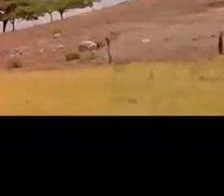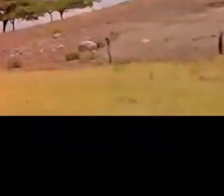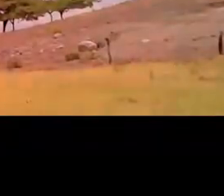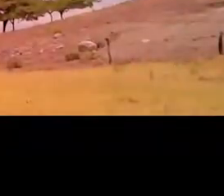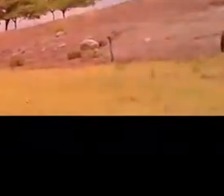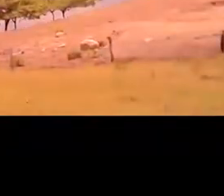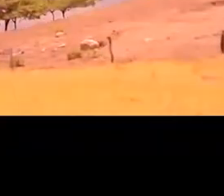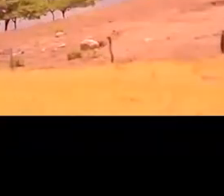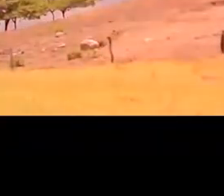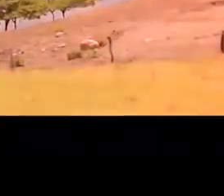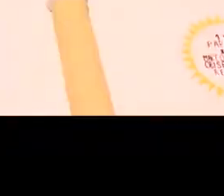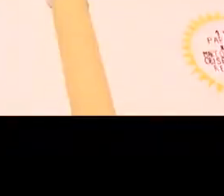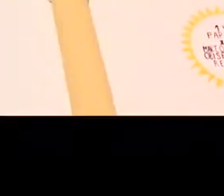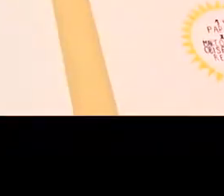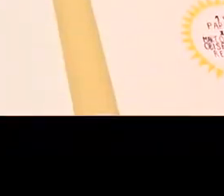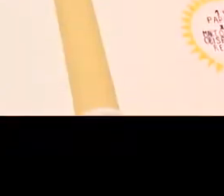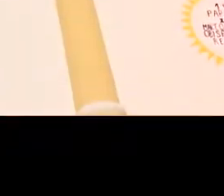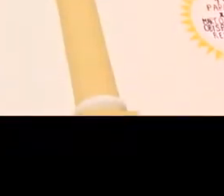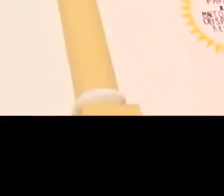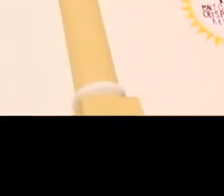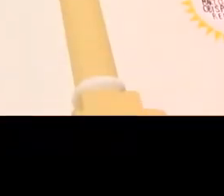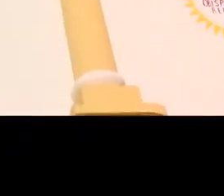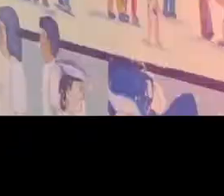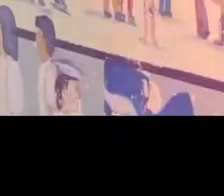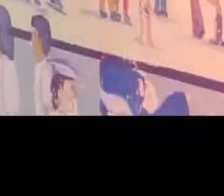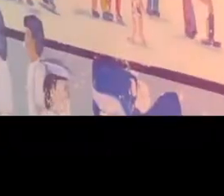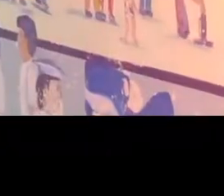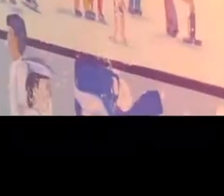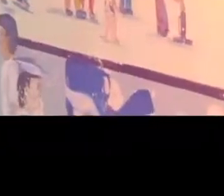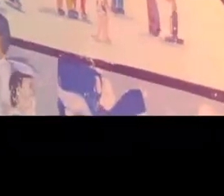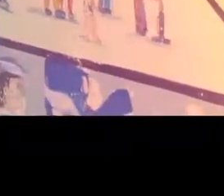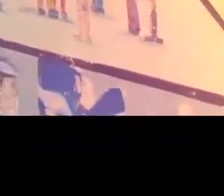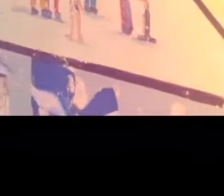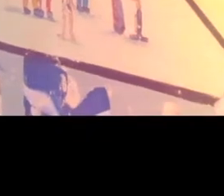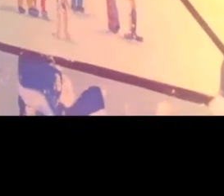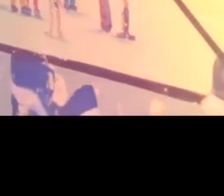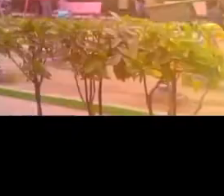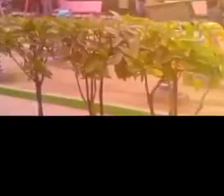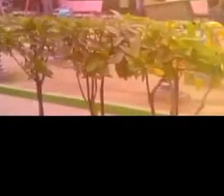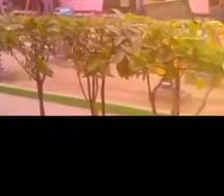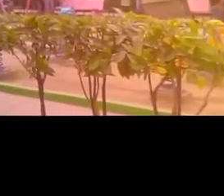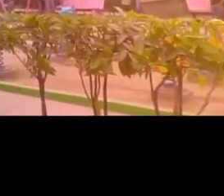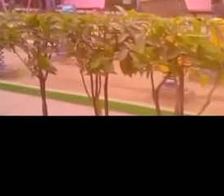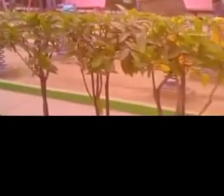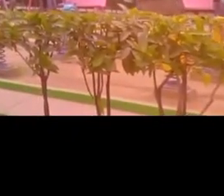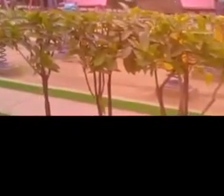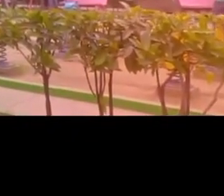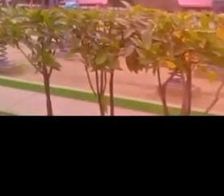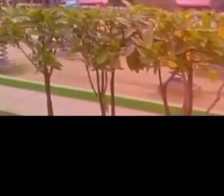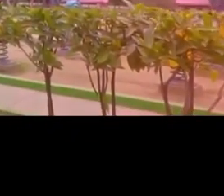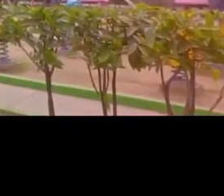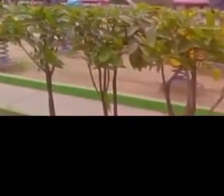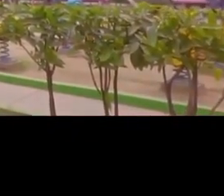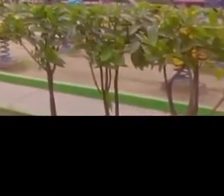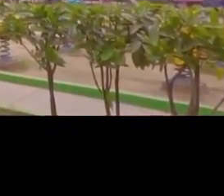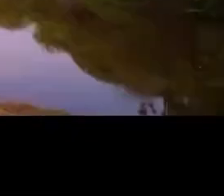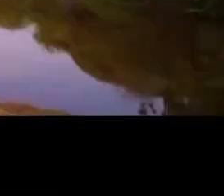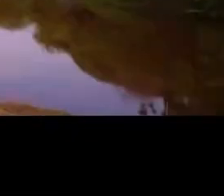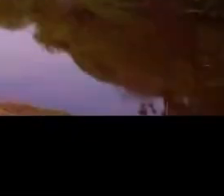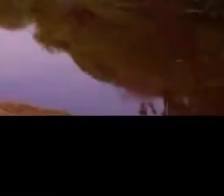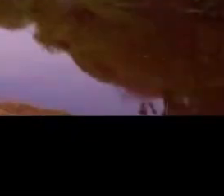biodiversidad. Chontales es el complemento del viaje perfecto en la tierra de lagos y